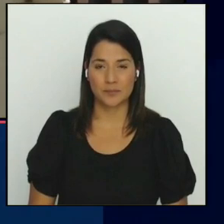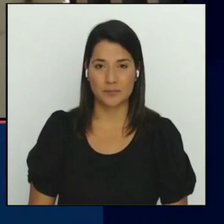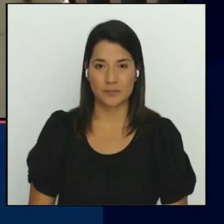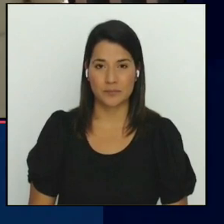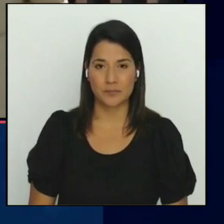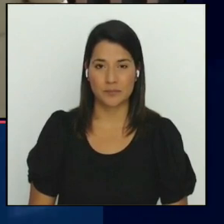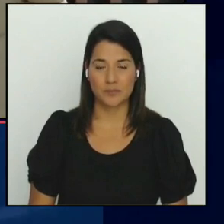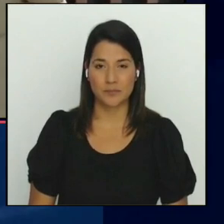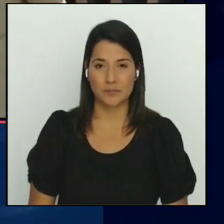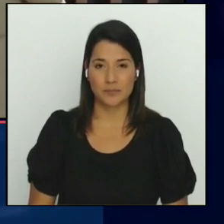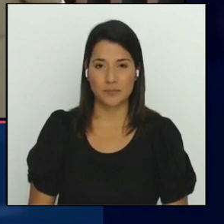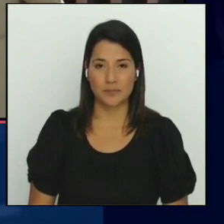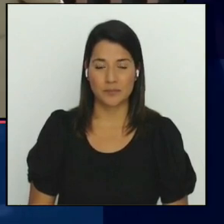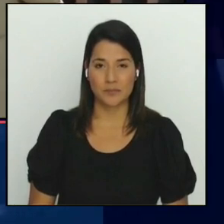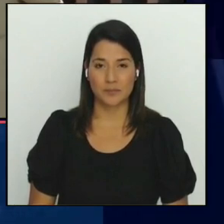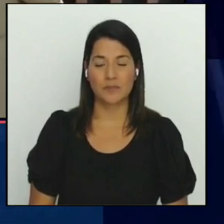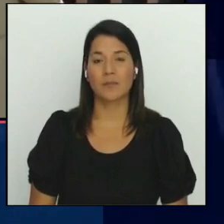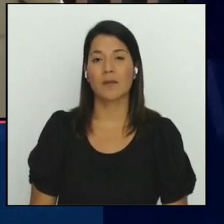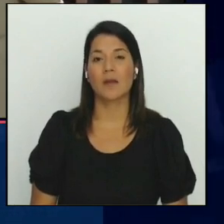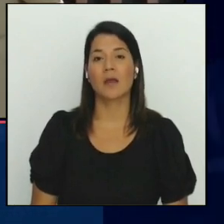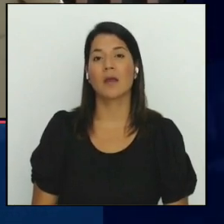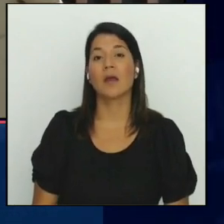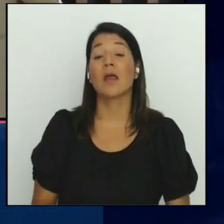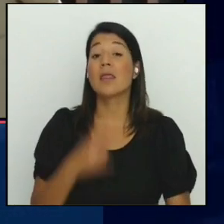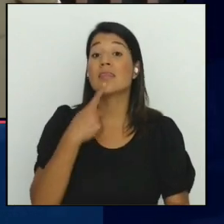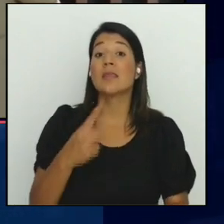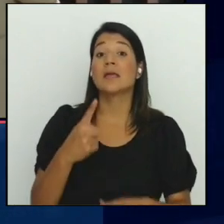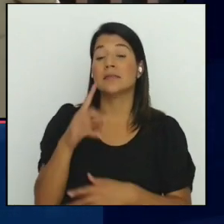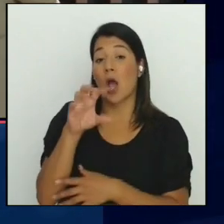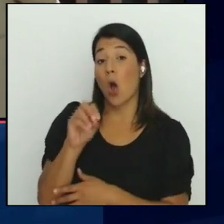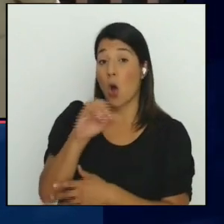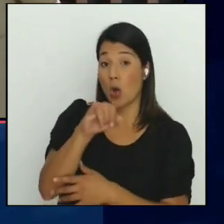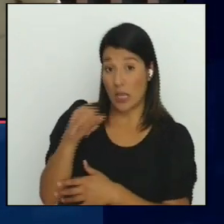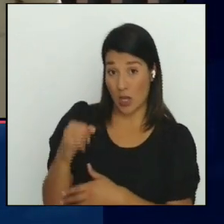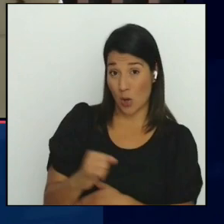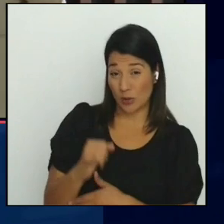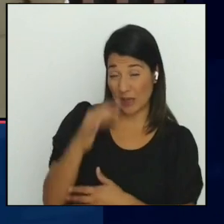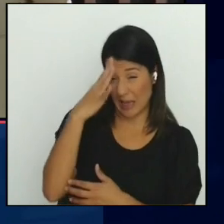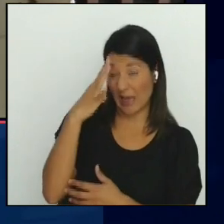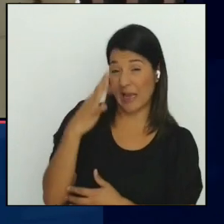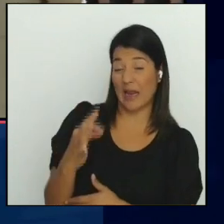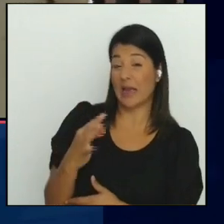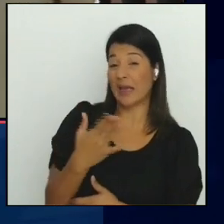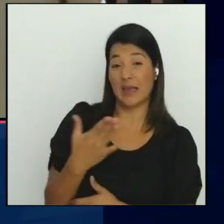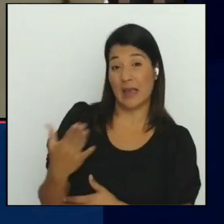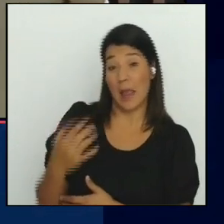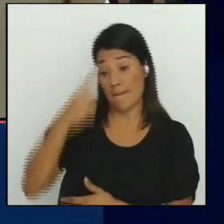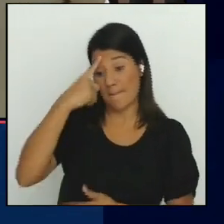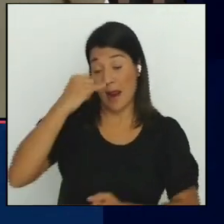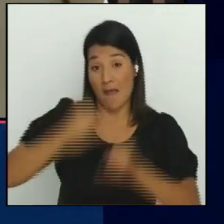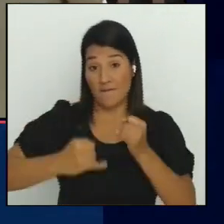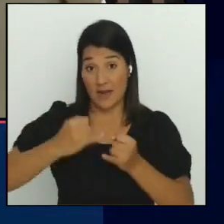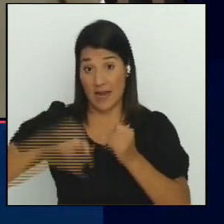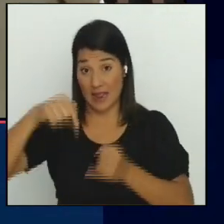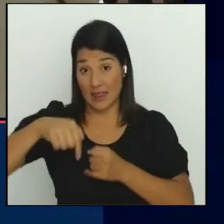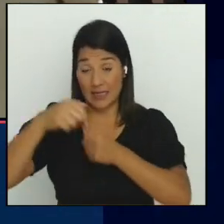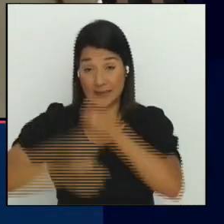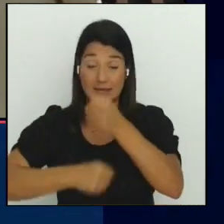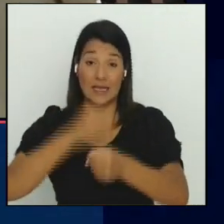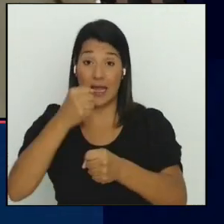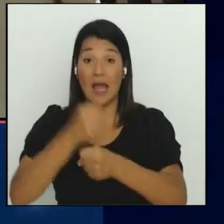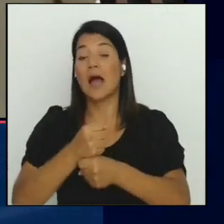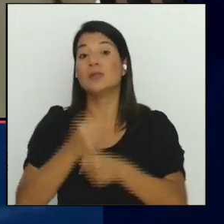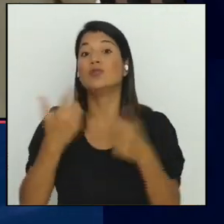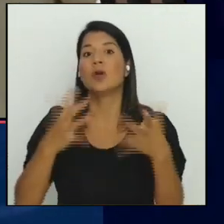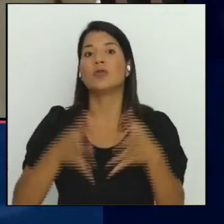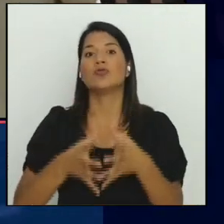De acuerdo con proyecciones del Organismo de Investigación Judicial, se espera que al cierre de año terminemos con más de